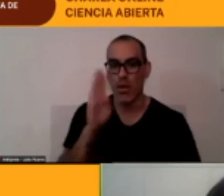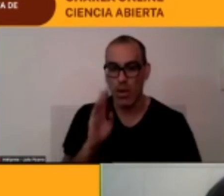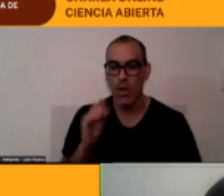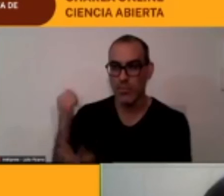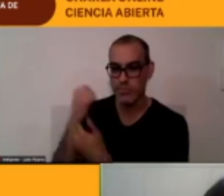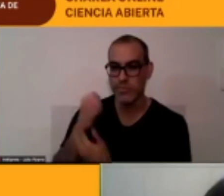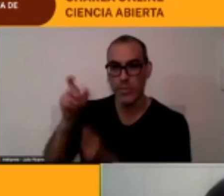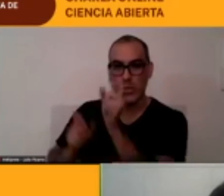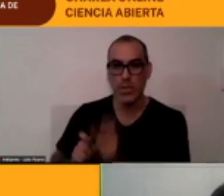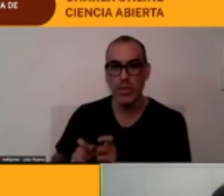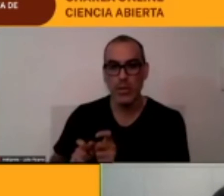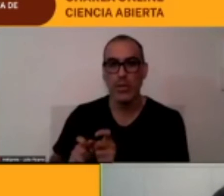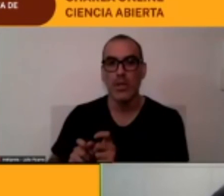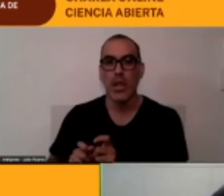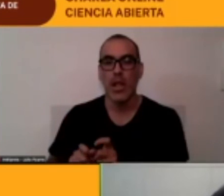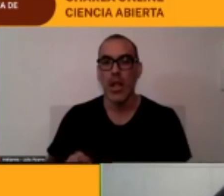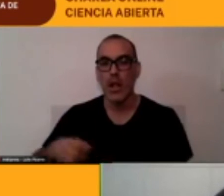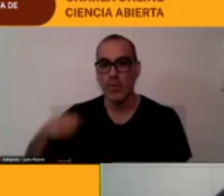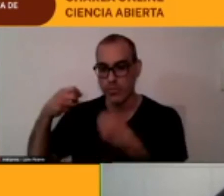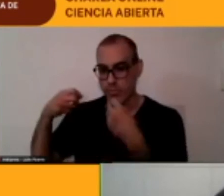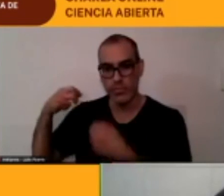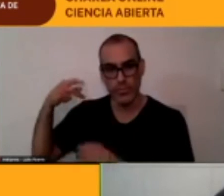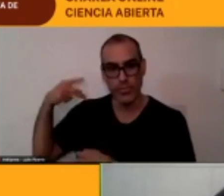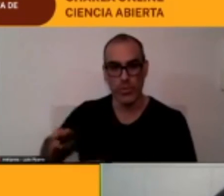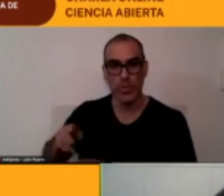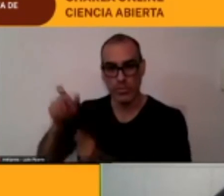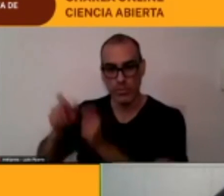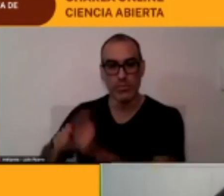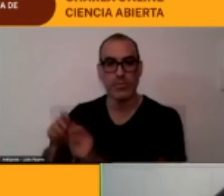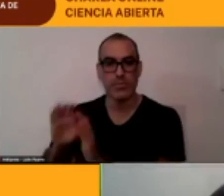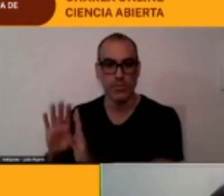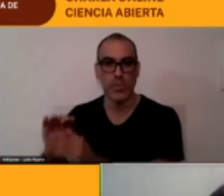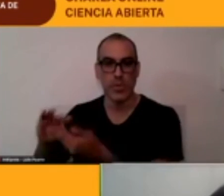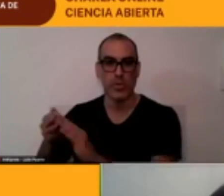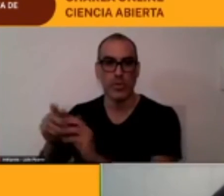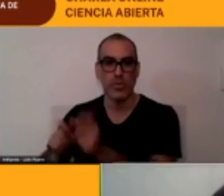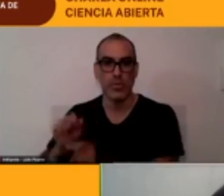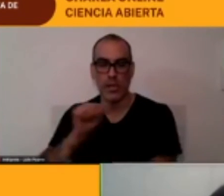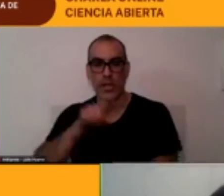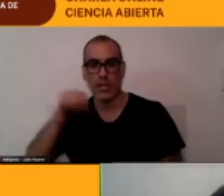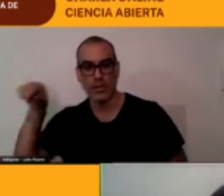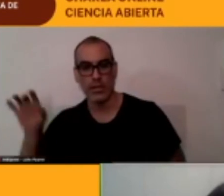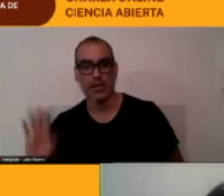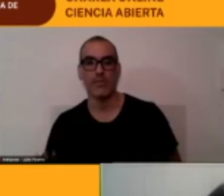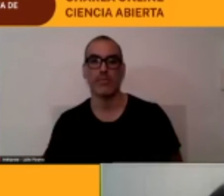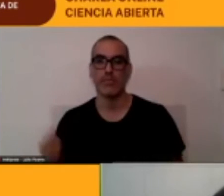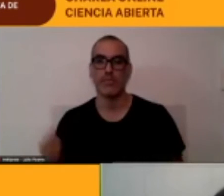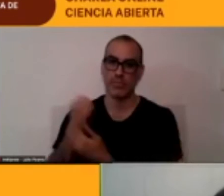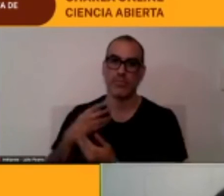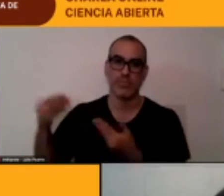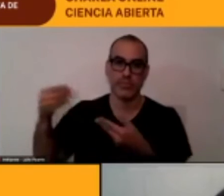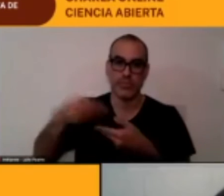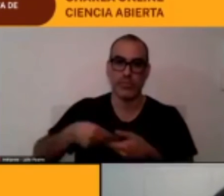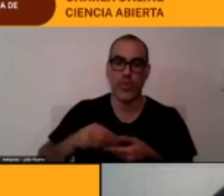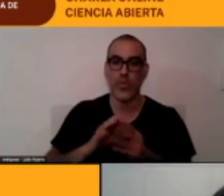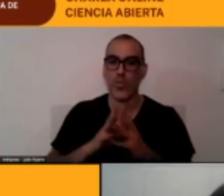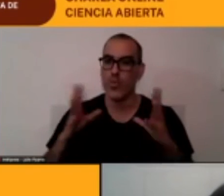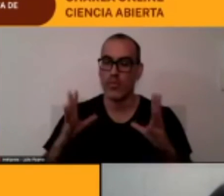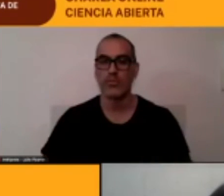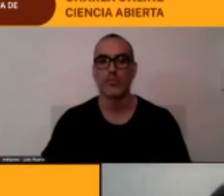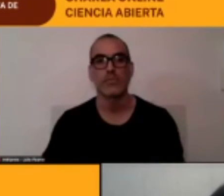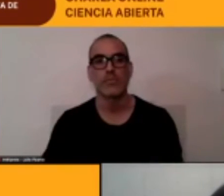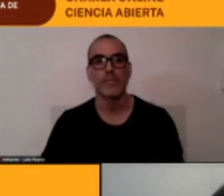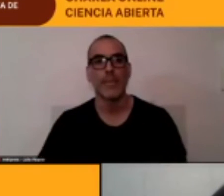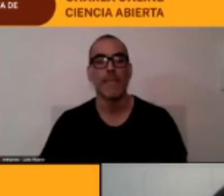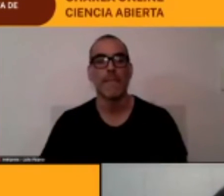atacameños que sin duda van a ser un gran aporte como siempre lo ha sido Perfecto Basilio Solís dice muchas